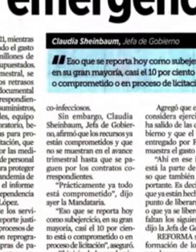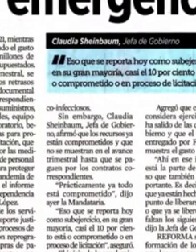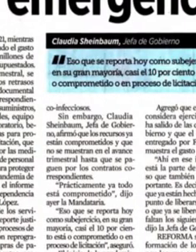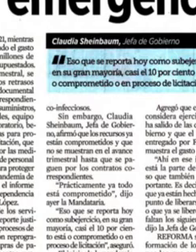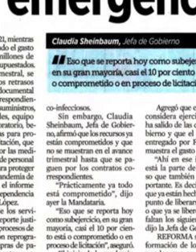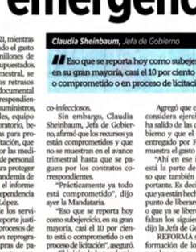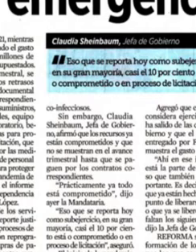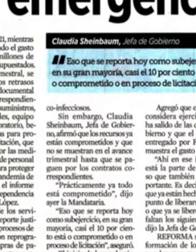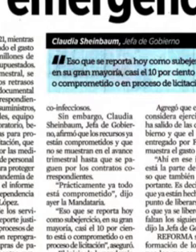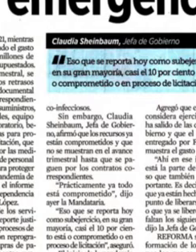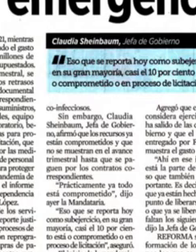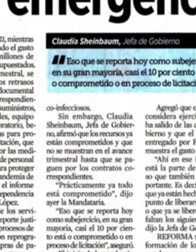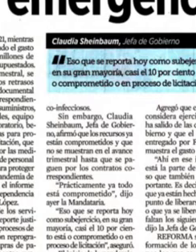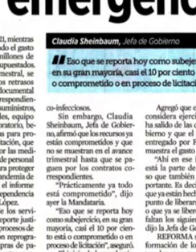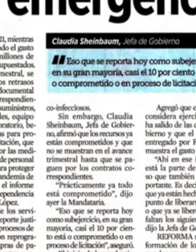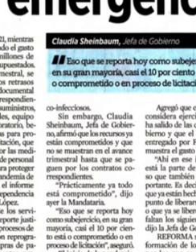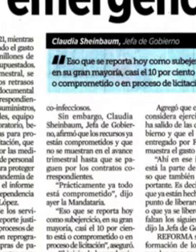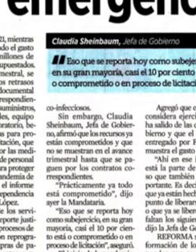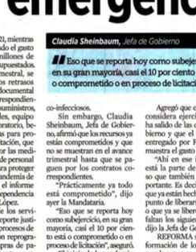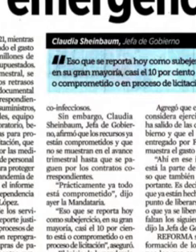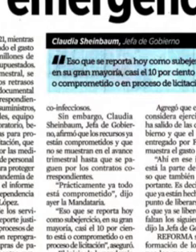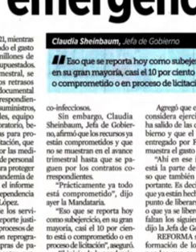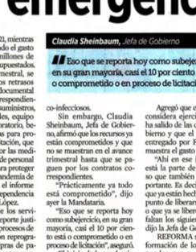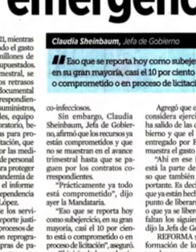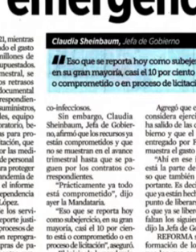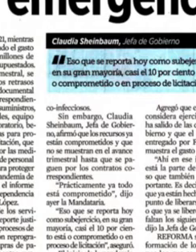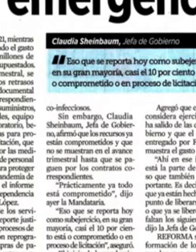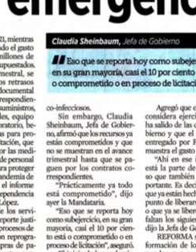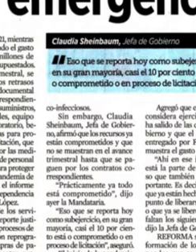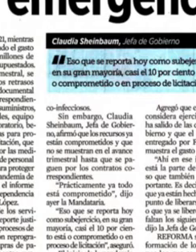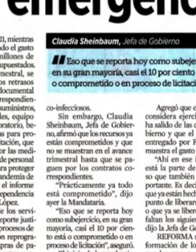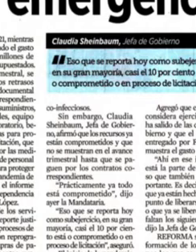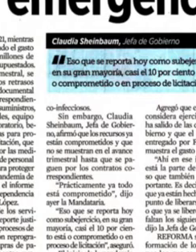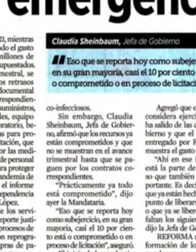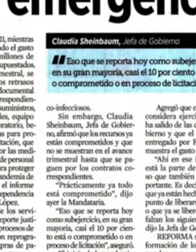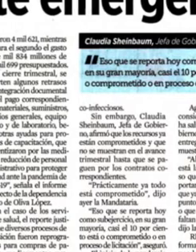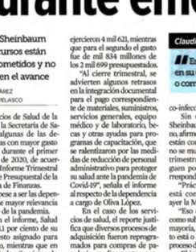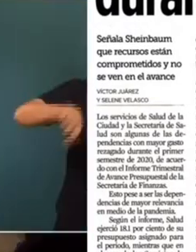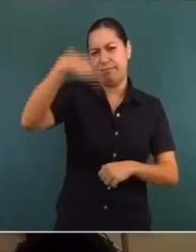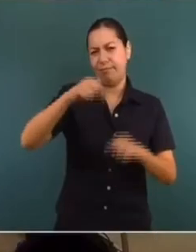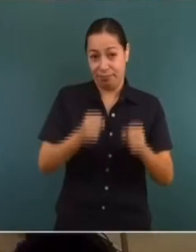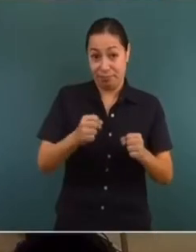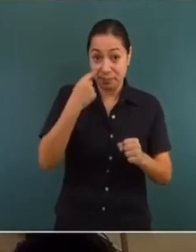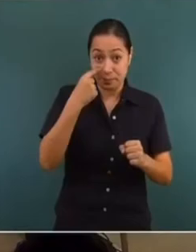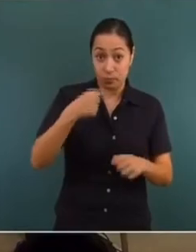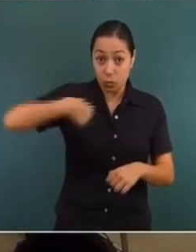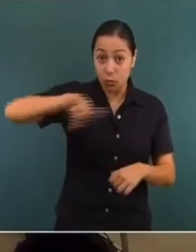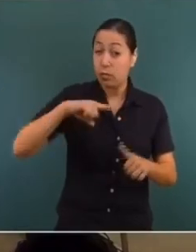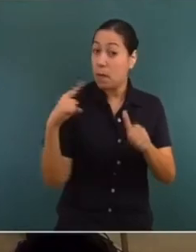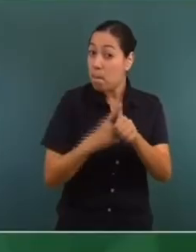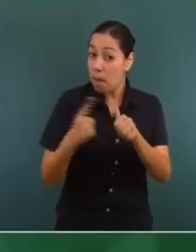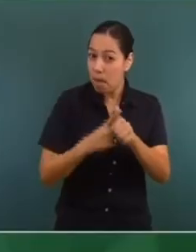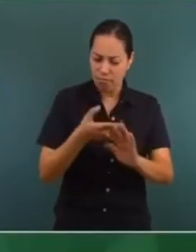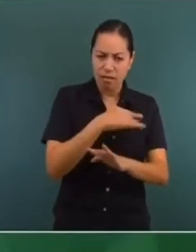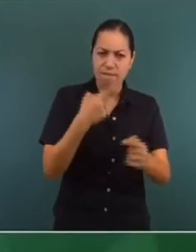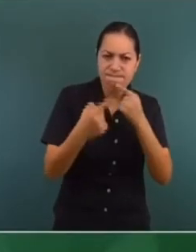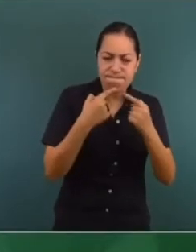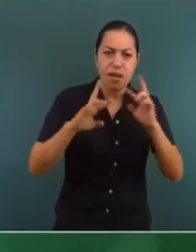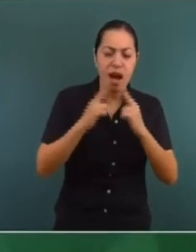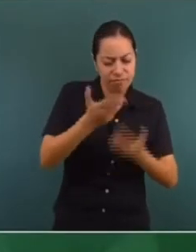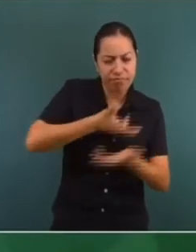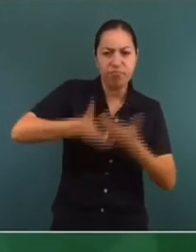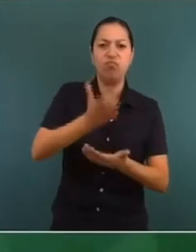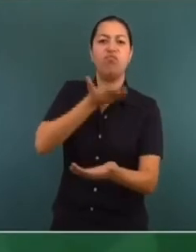adquirirla, sino que se tome en cuenta al país. Y eso lo tenemos garantizado. Porque fuimos los primeros en la reunión del G20 en proponer